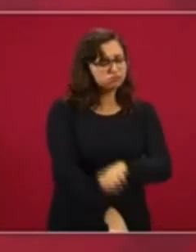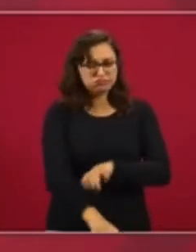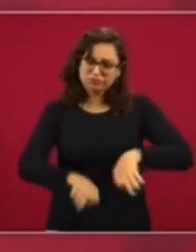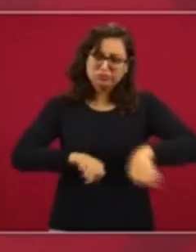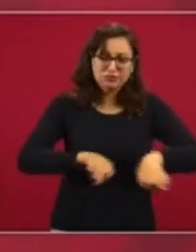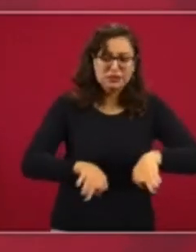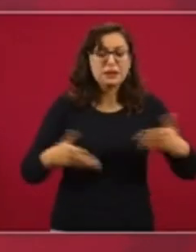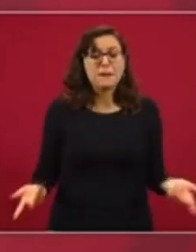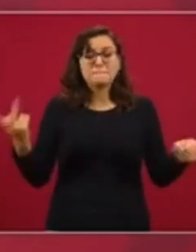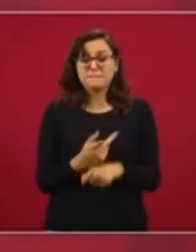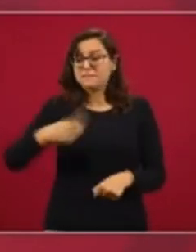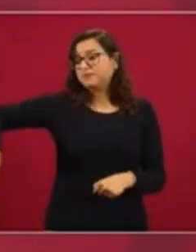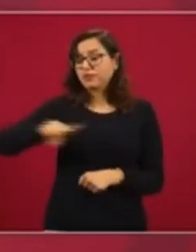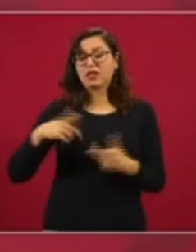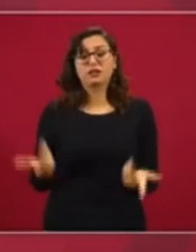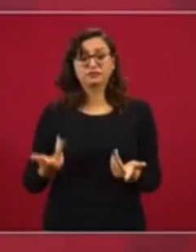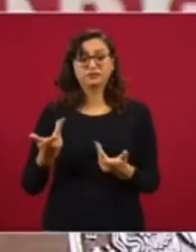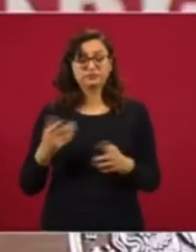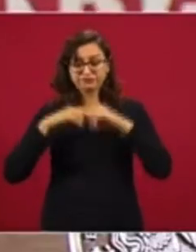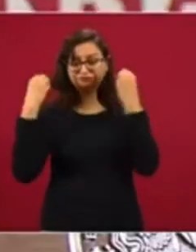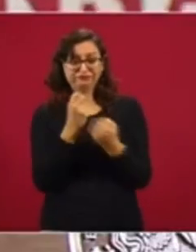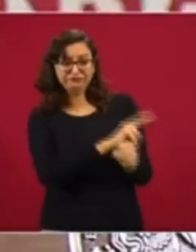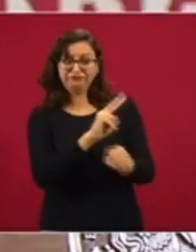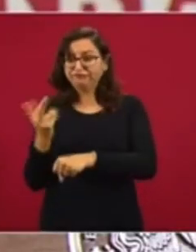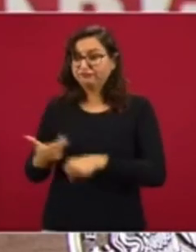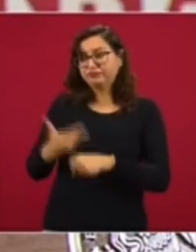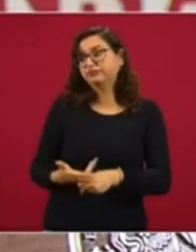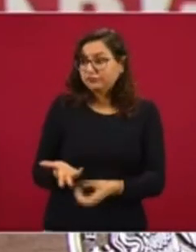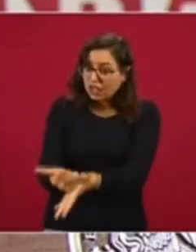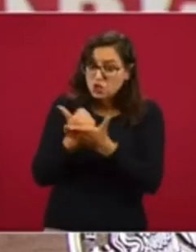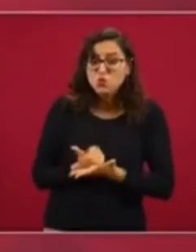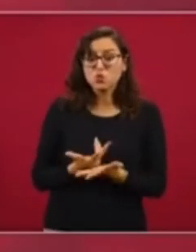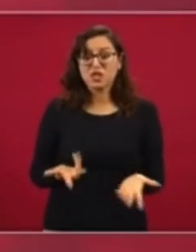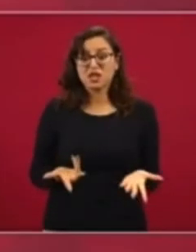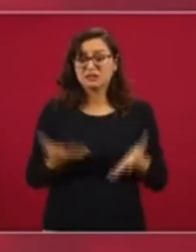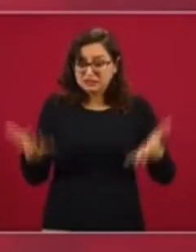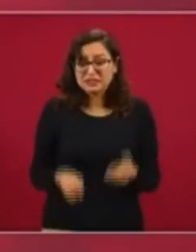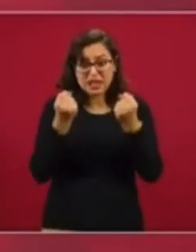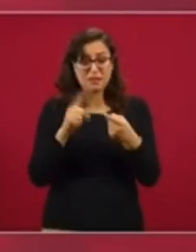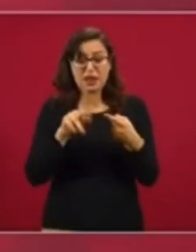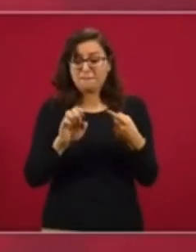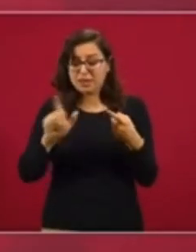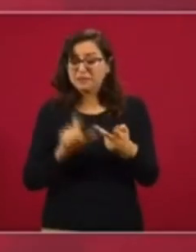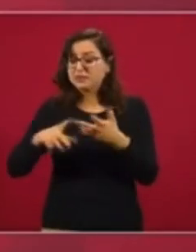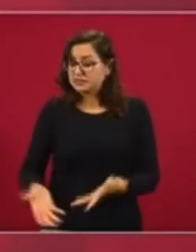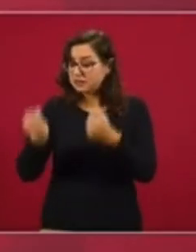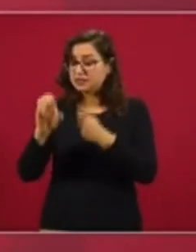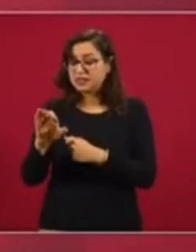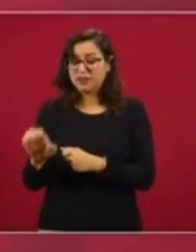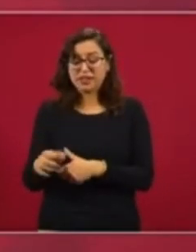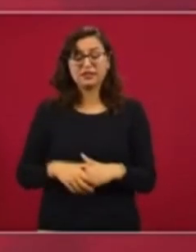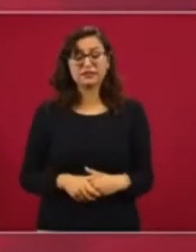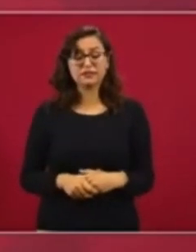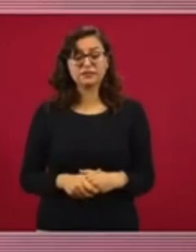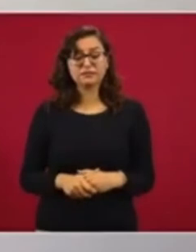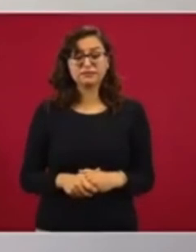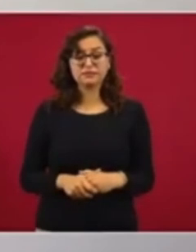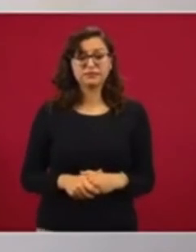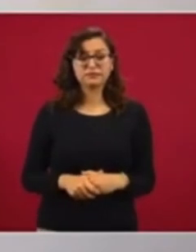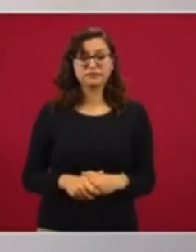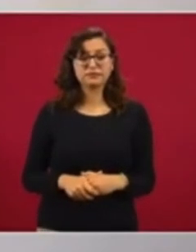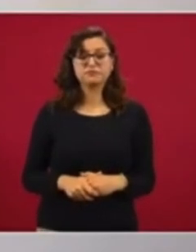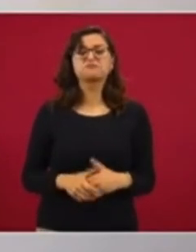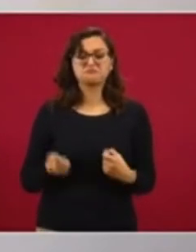integrantes de los organismos reguladores que nos ayuden a rescatar a Pemex y a la Comisión Federal de Electricidad, y hay quienes